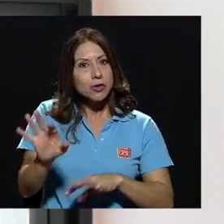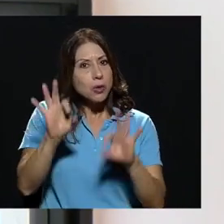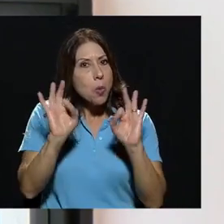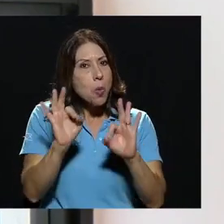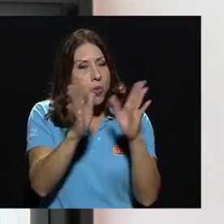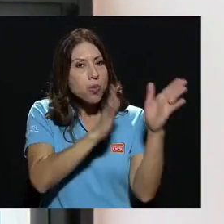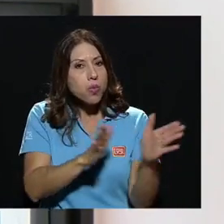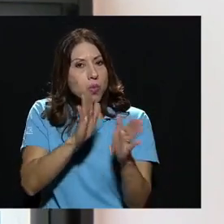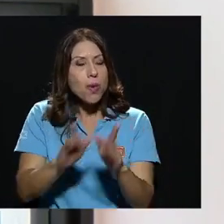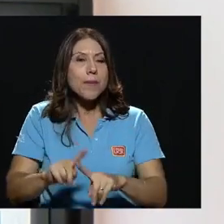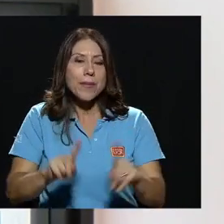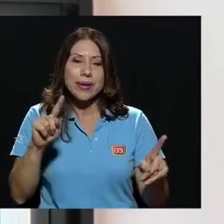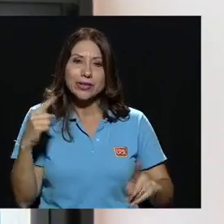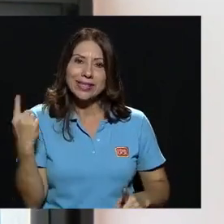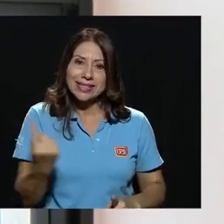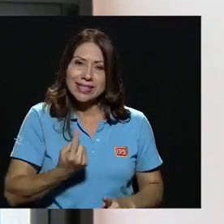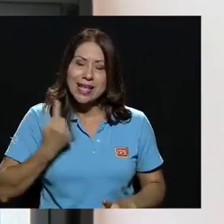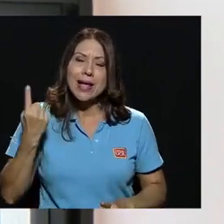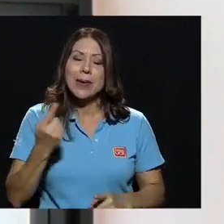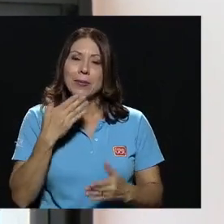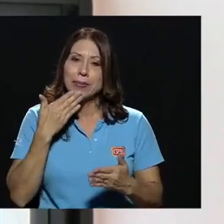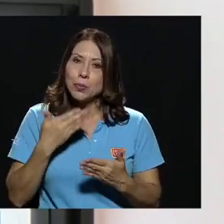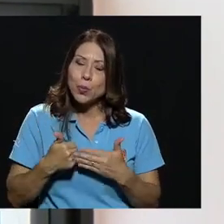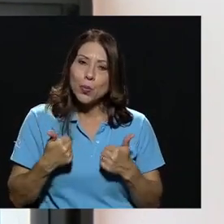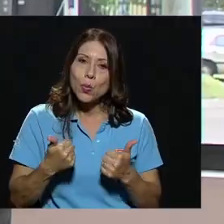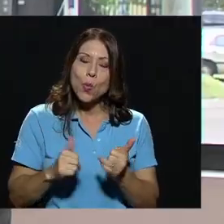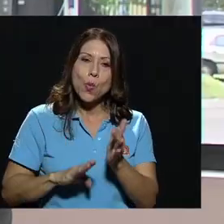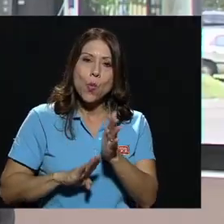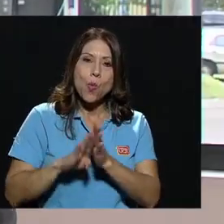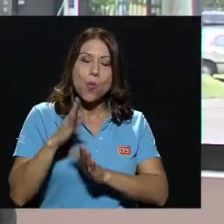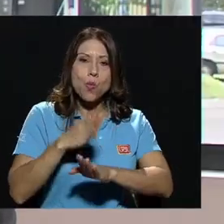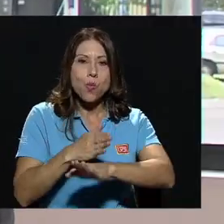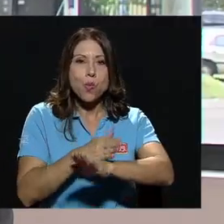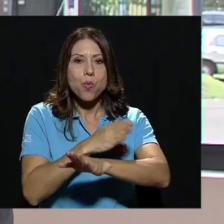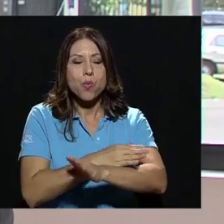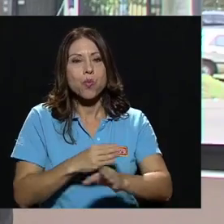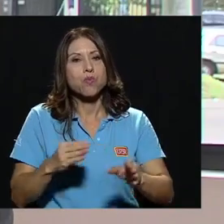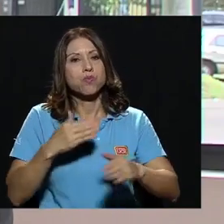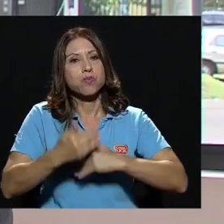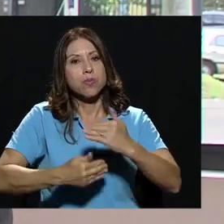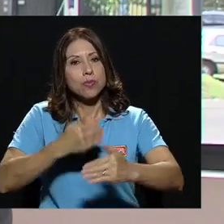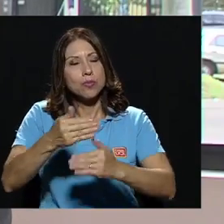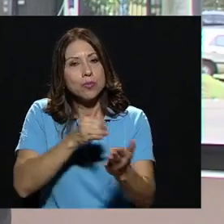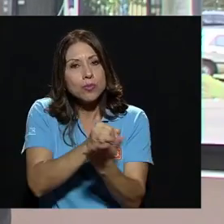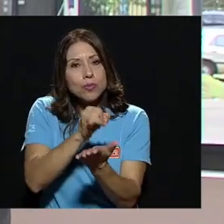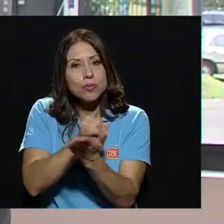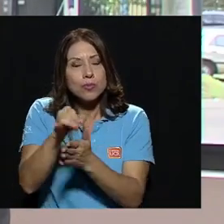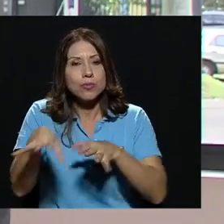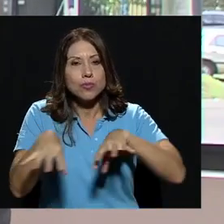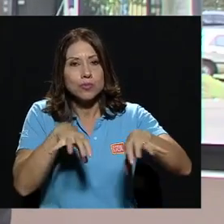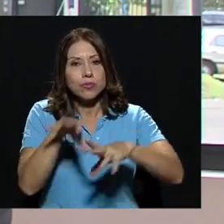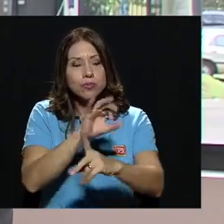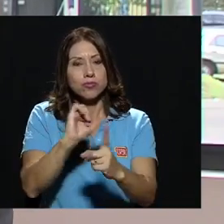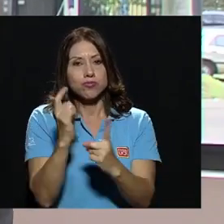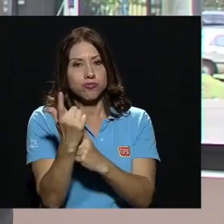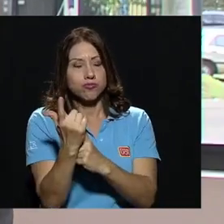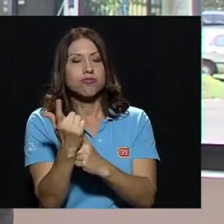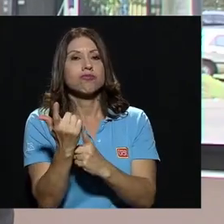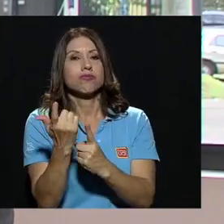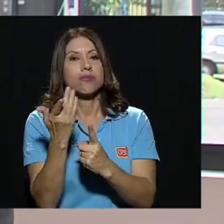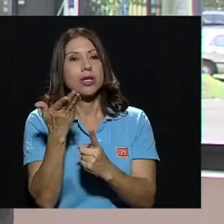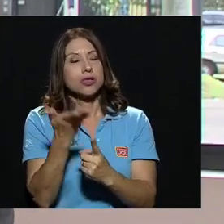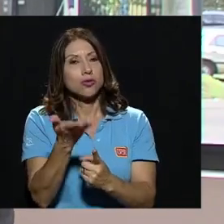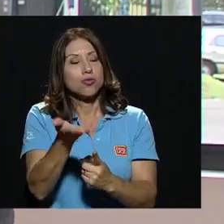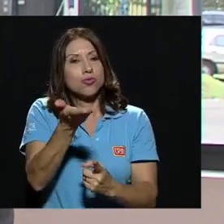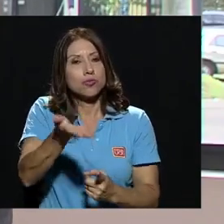efectivamente, siempre sirve, es bueno, avanzar más en los procesos de investigación y acción social, que son